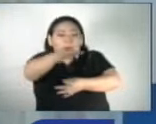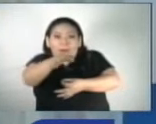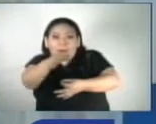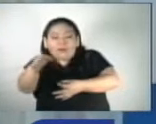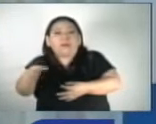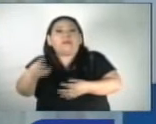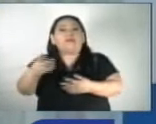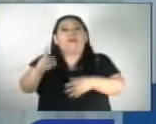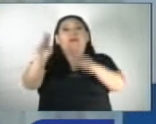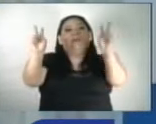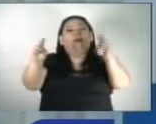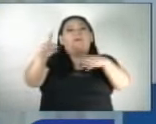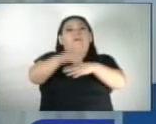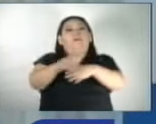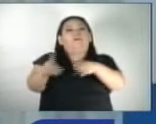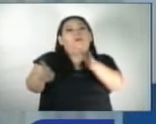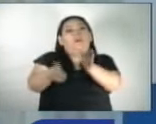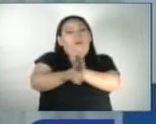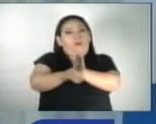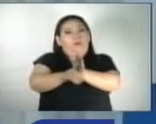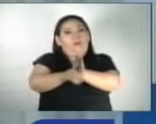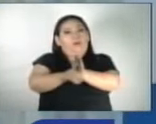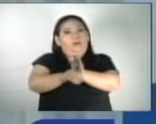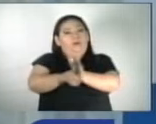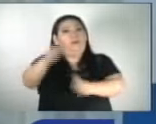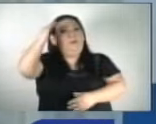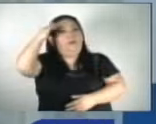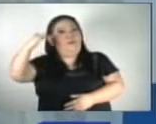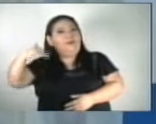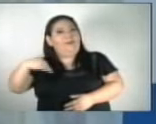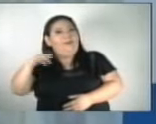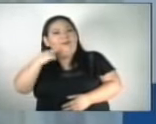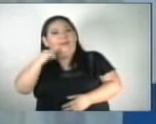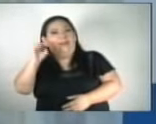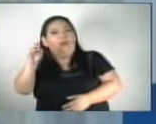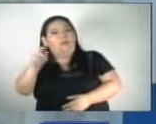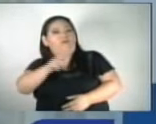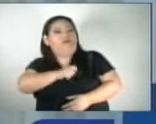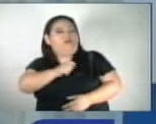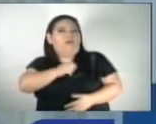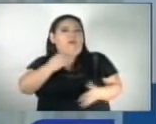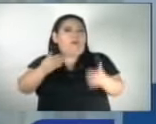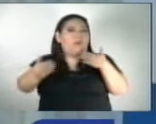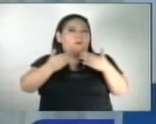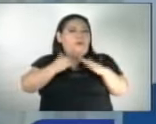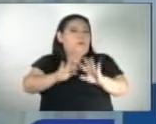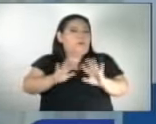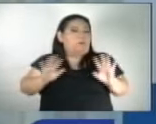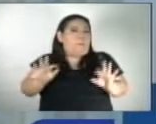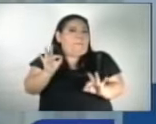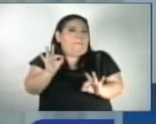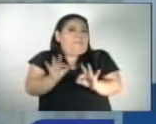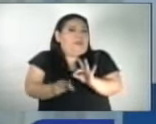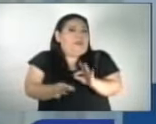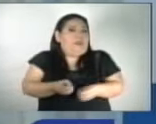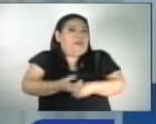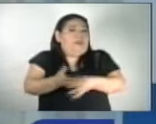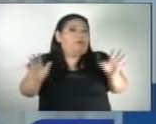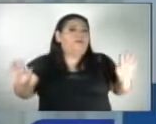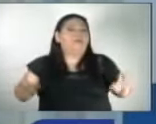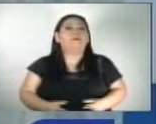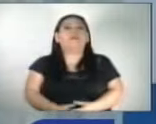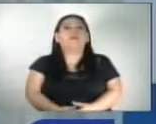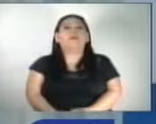papeleta para los diputados de la asamblea legislativa, la magistrada únicamente se refirió con estas palabras